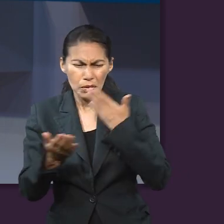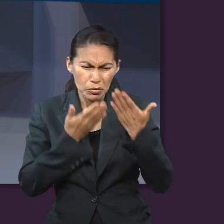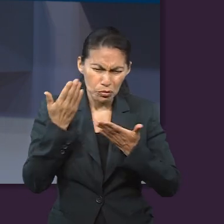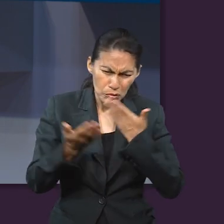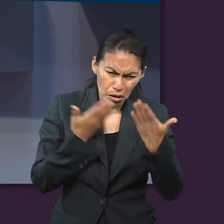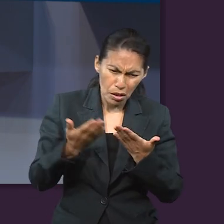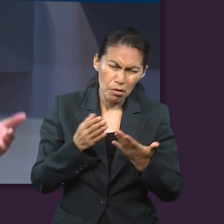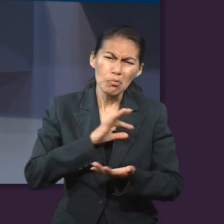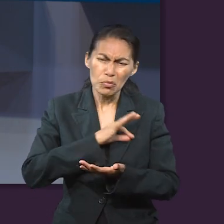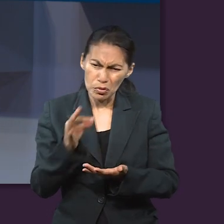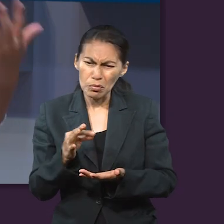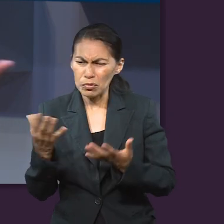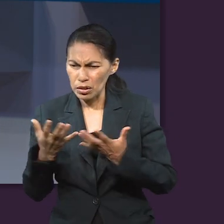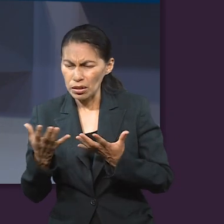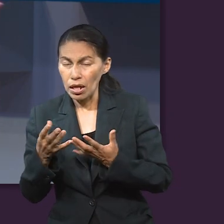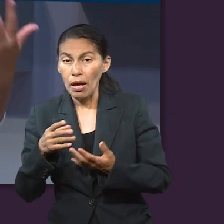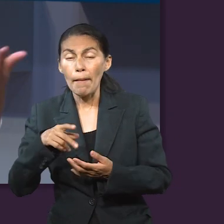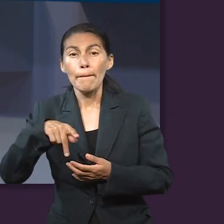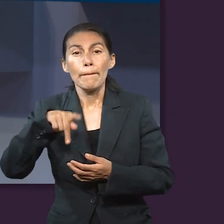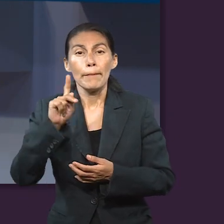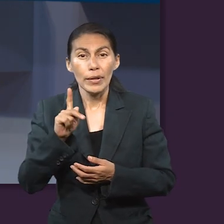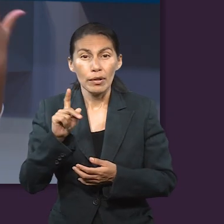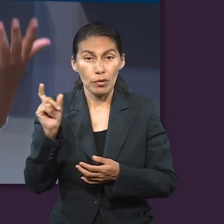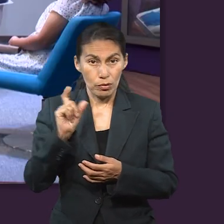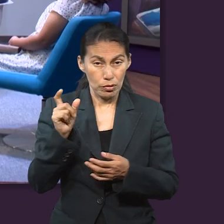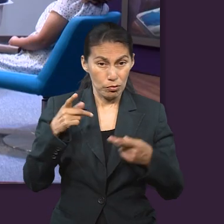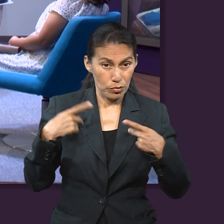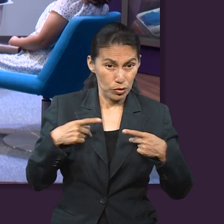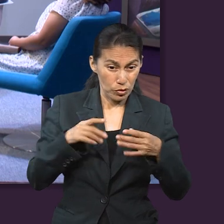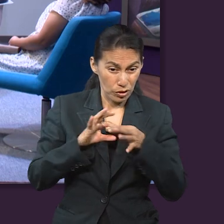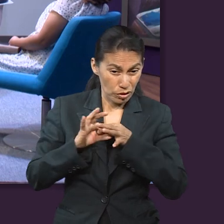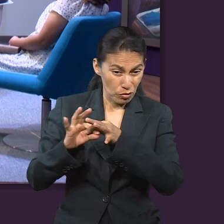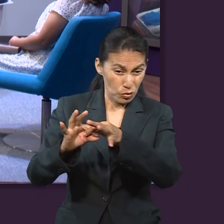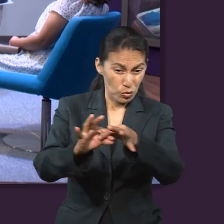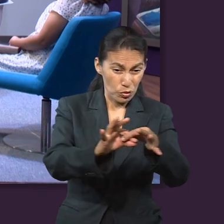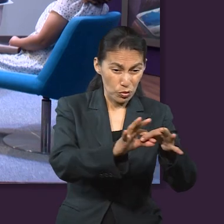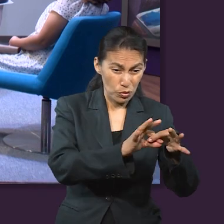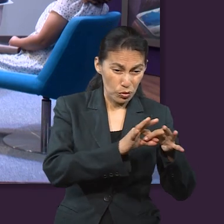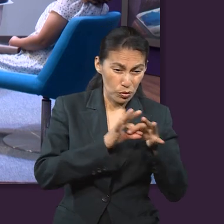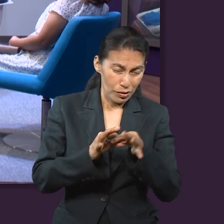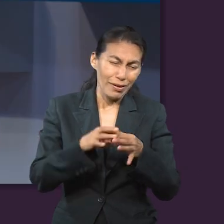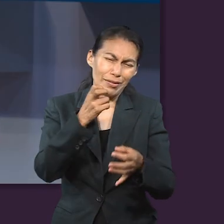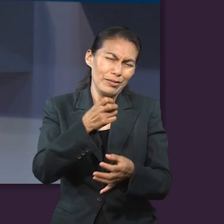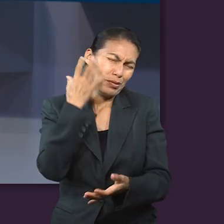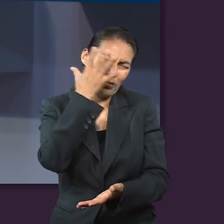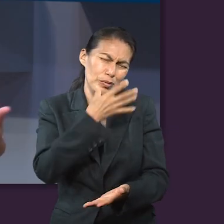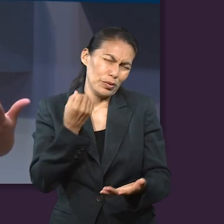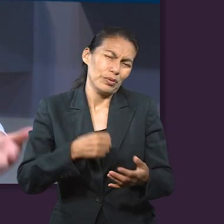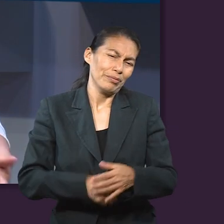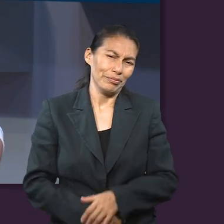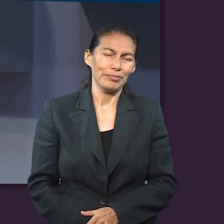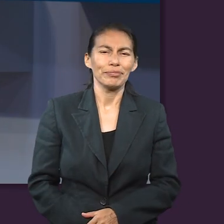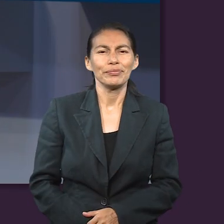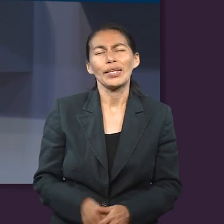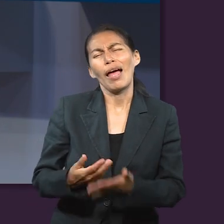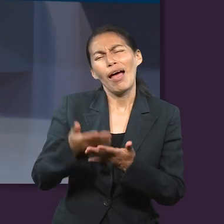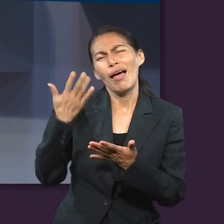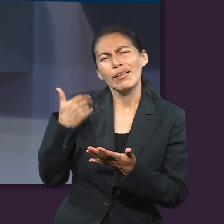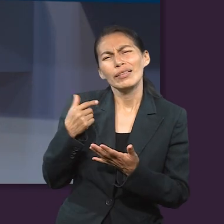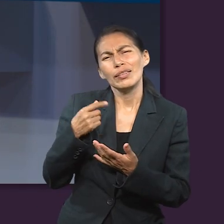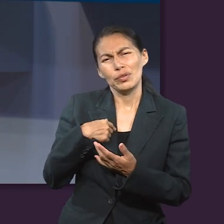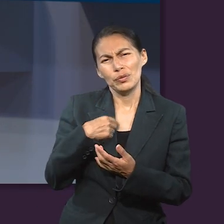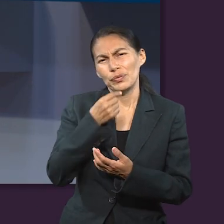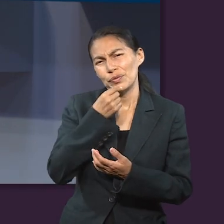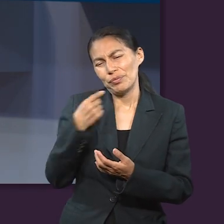palabra de Dios. Pero cuando estamos en conjunto con otras personas, con un cuerpo, como lo dice la Biblia, pues es mucho más bonito. Yo recuerdo